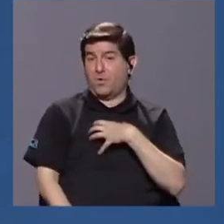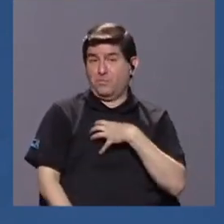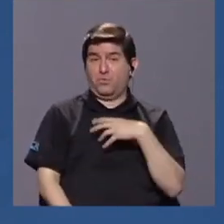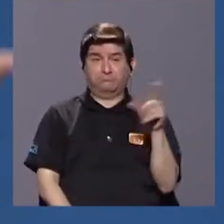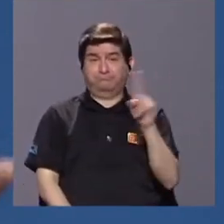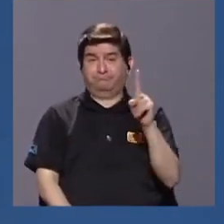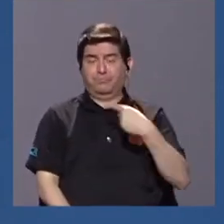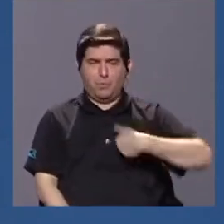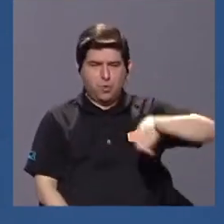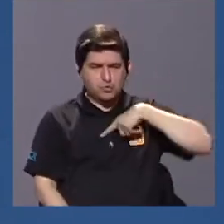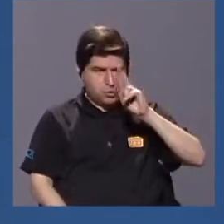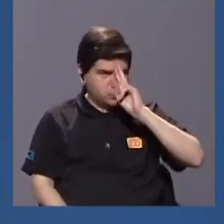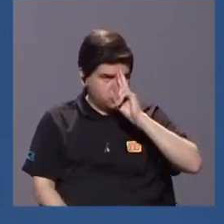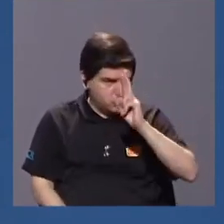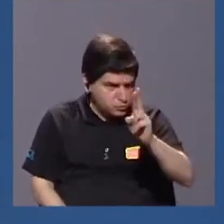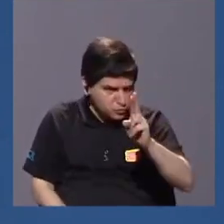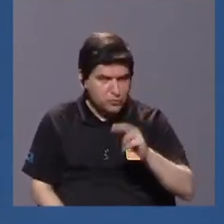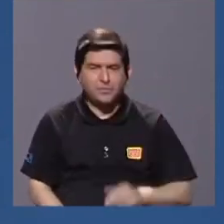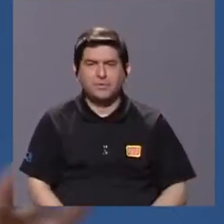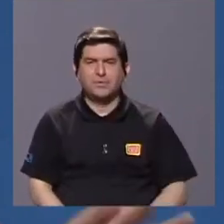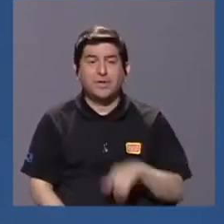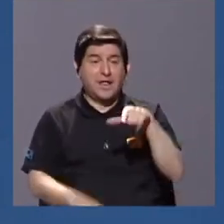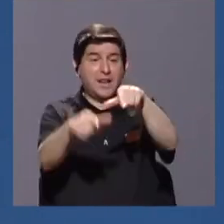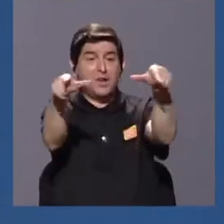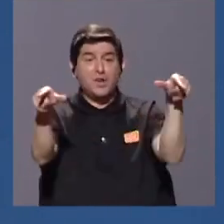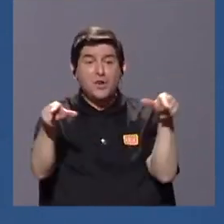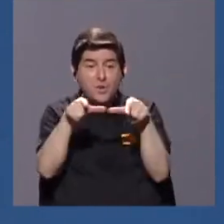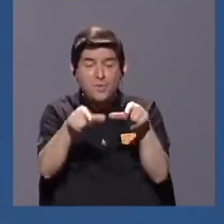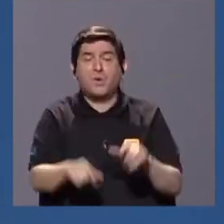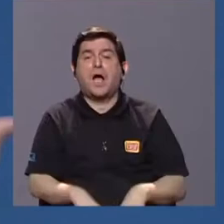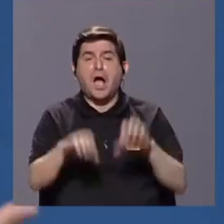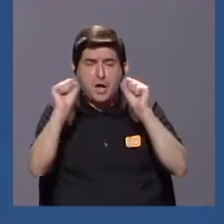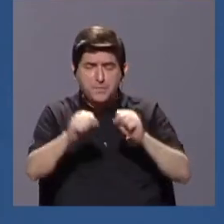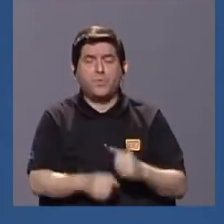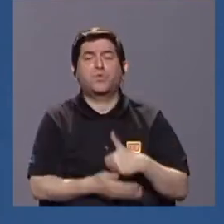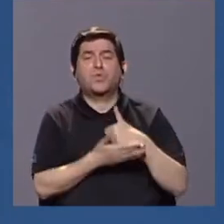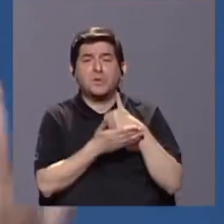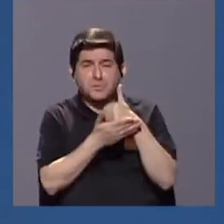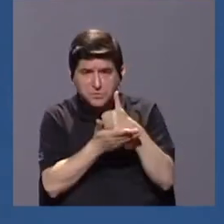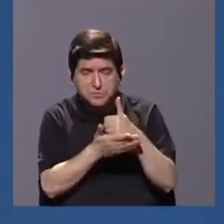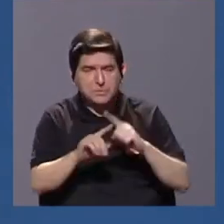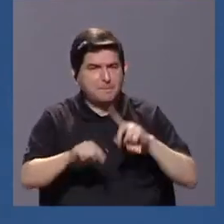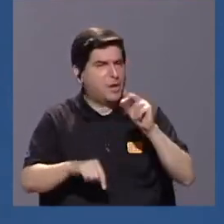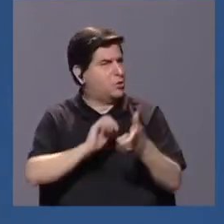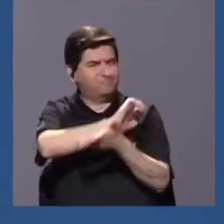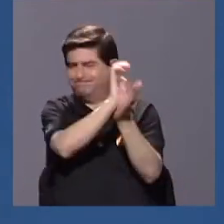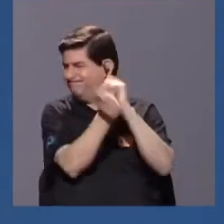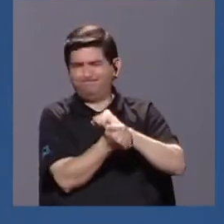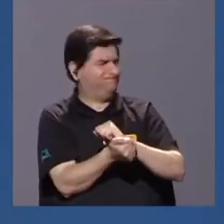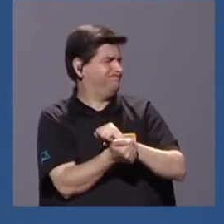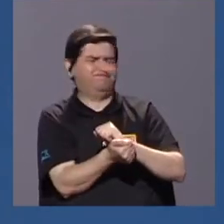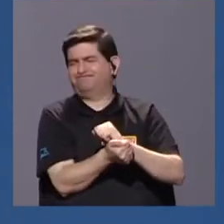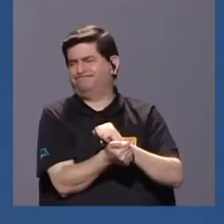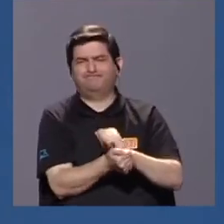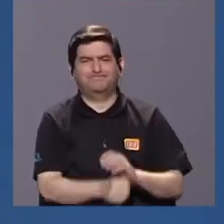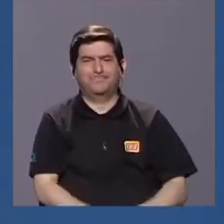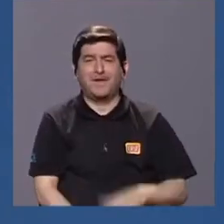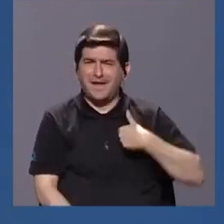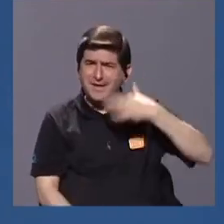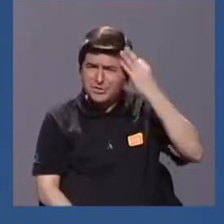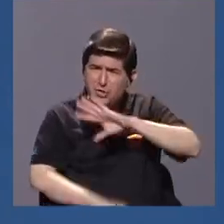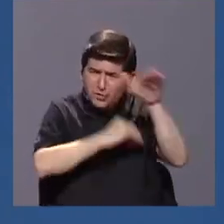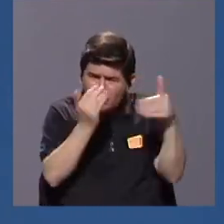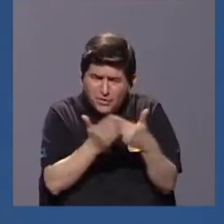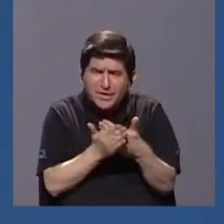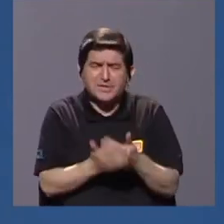sino nosotros respetarlo como un sitio en donde nosotros podemos favorecernos, pero no transformarlo. Y yo creo que